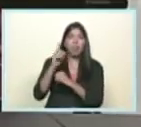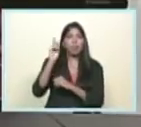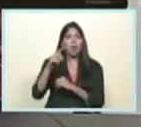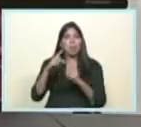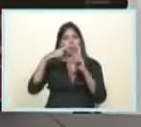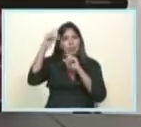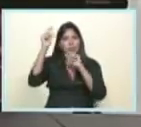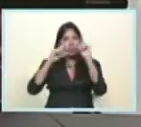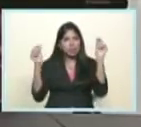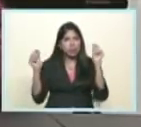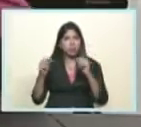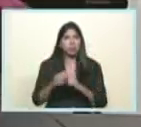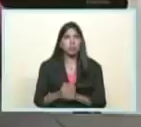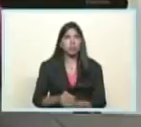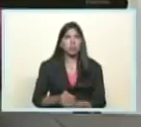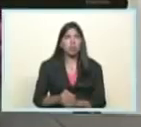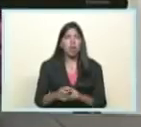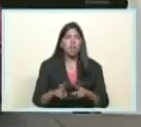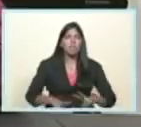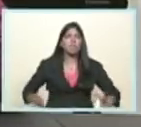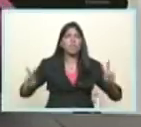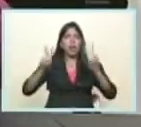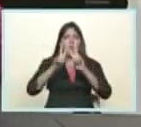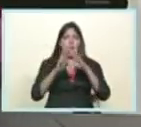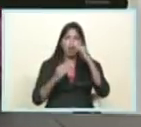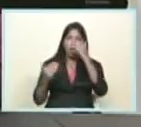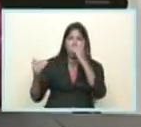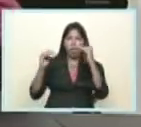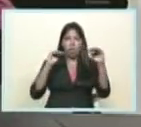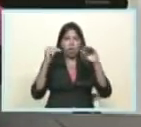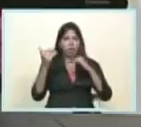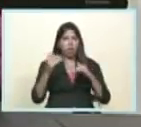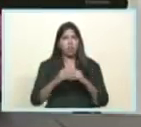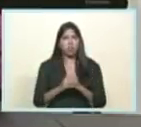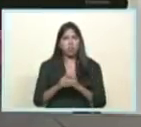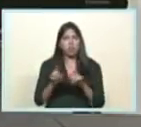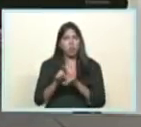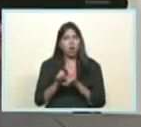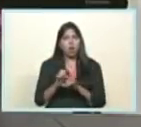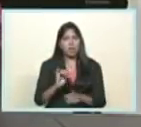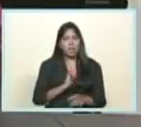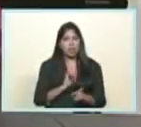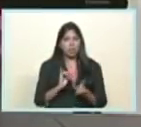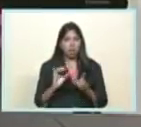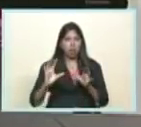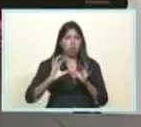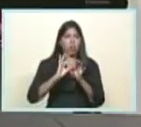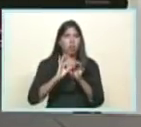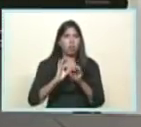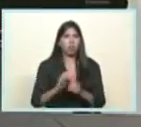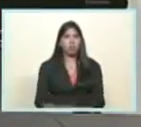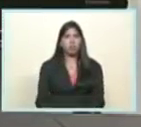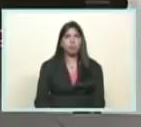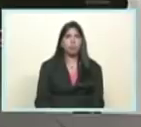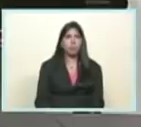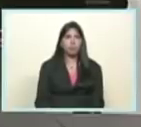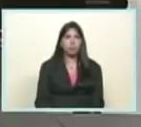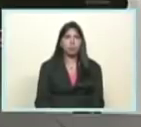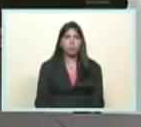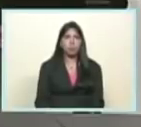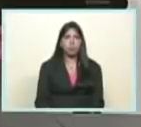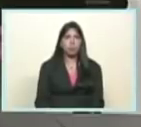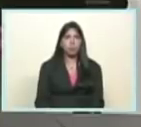del socialismo los valores la ética la espiritualidad la identidad la dimensión del